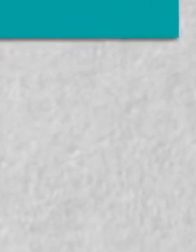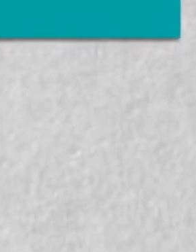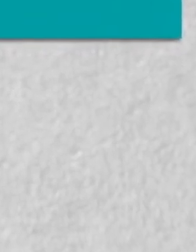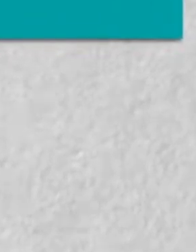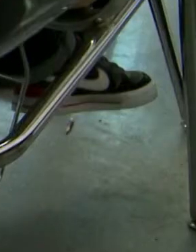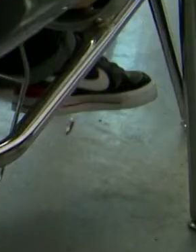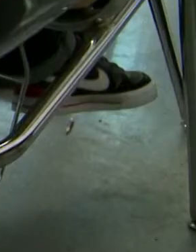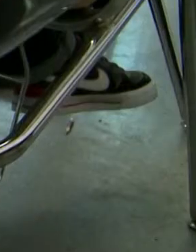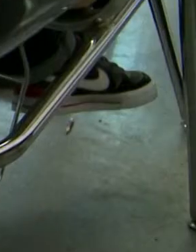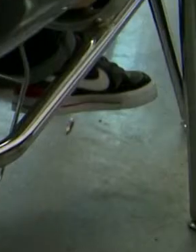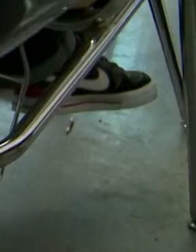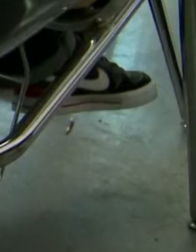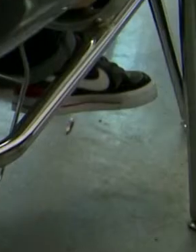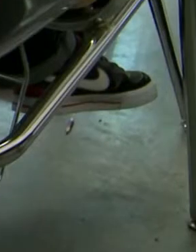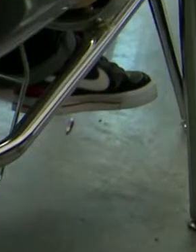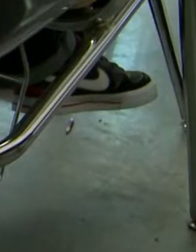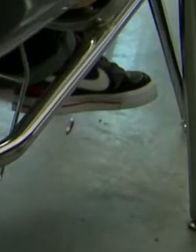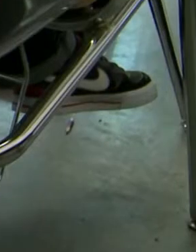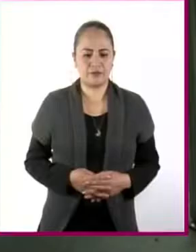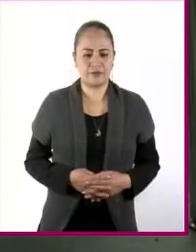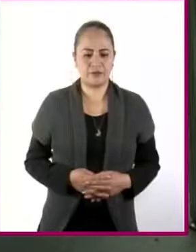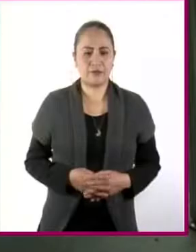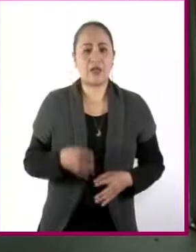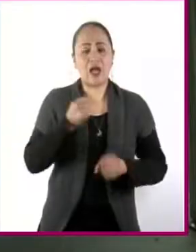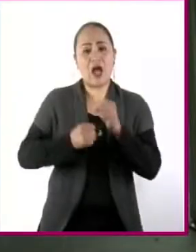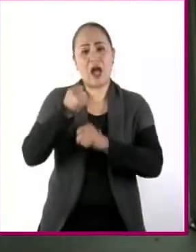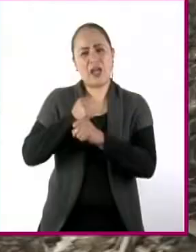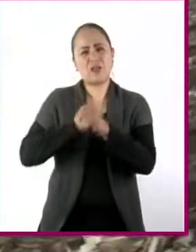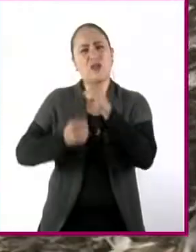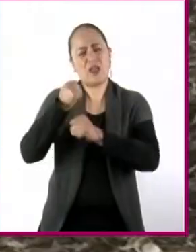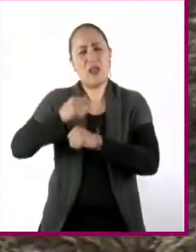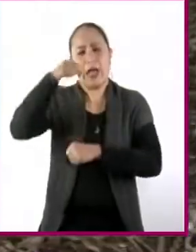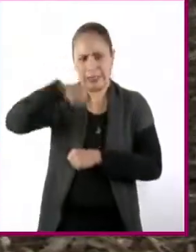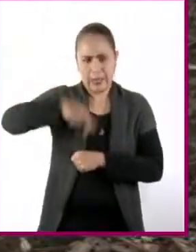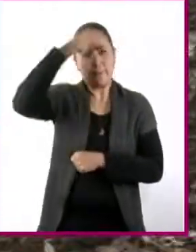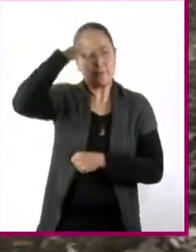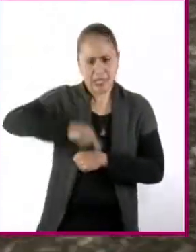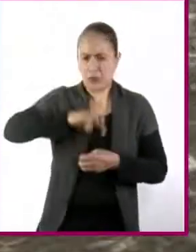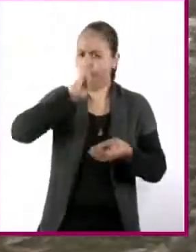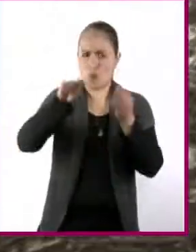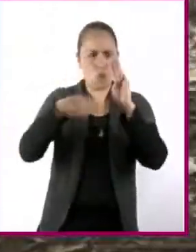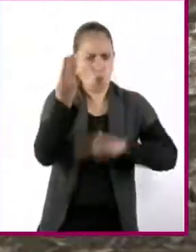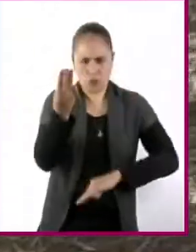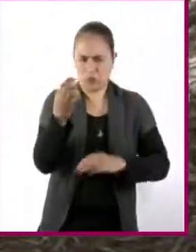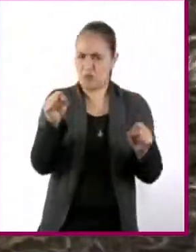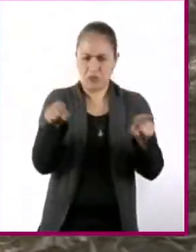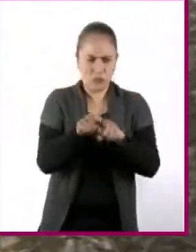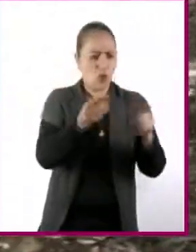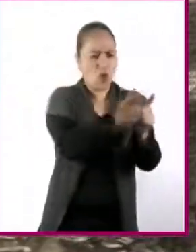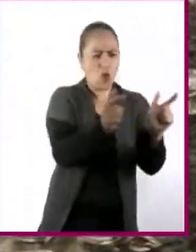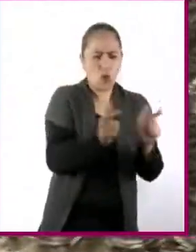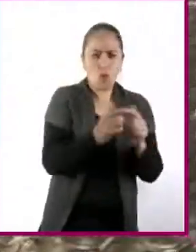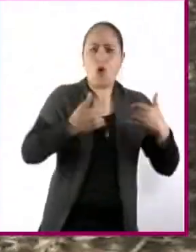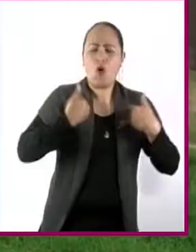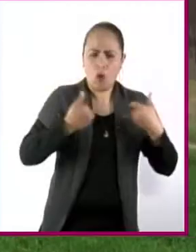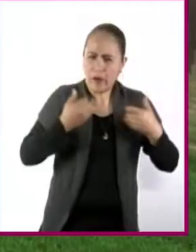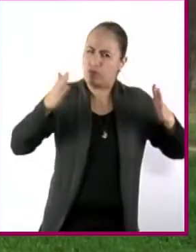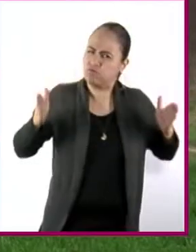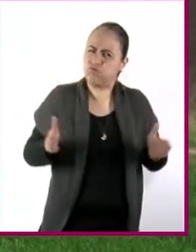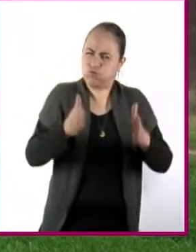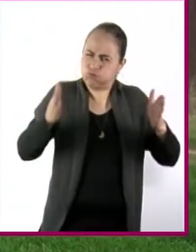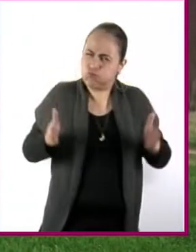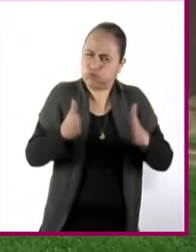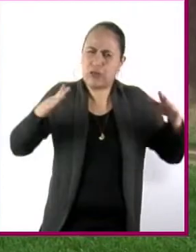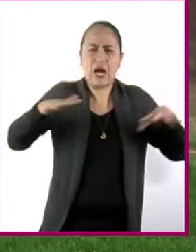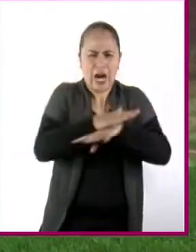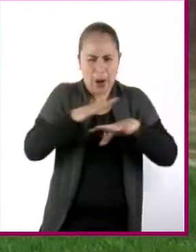Transcription Desde hace años, en México y en todo el mundo, la juventud ha impulsado importantes transformaciones, tanto